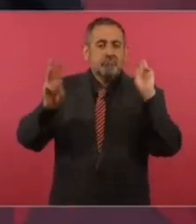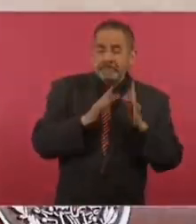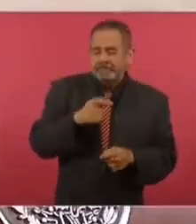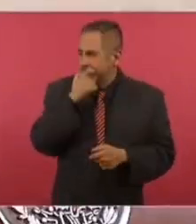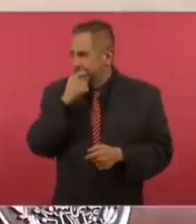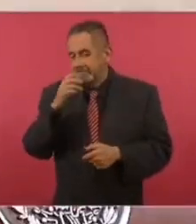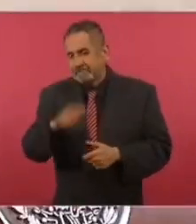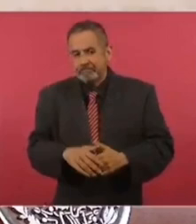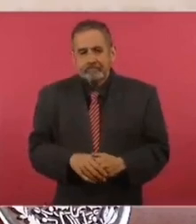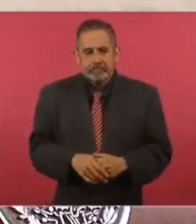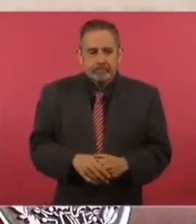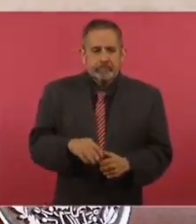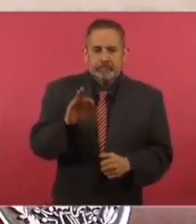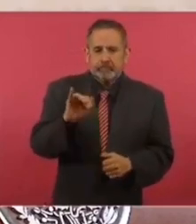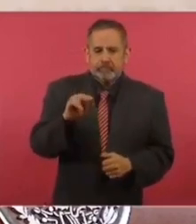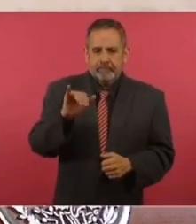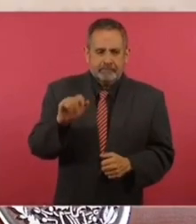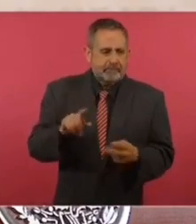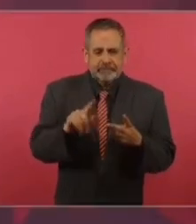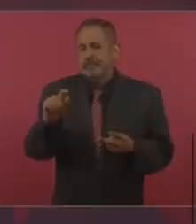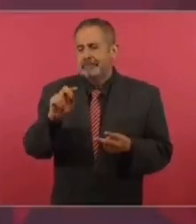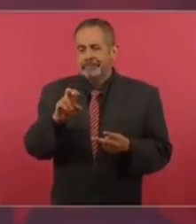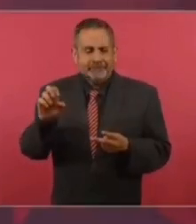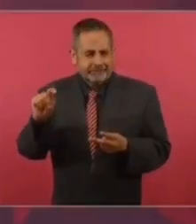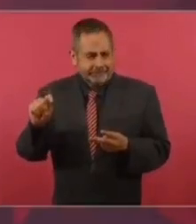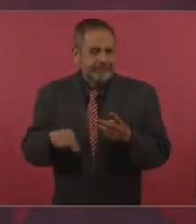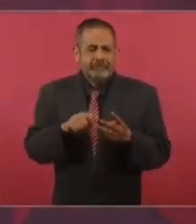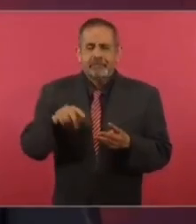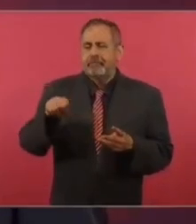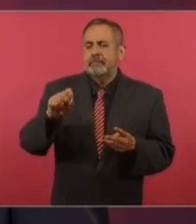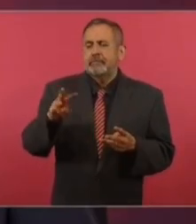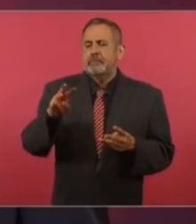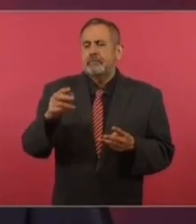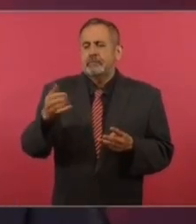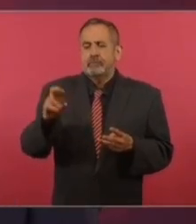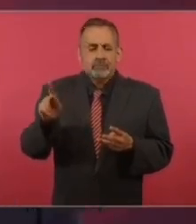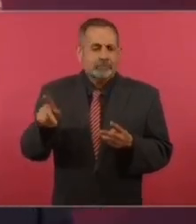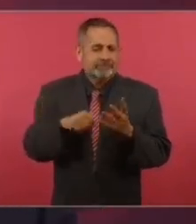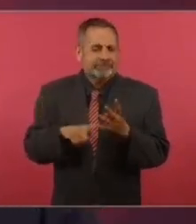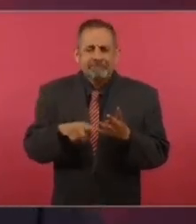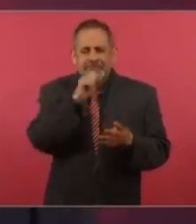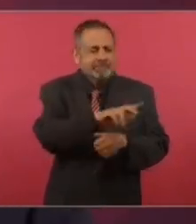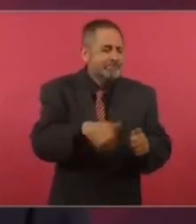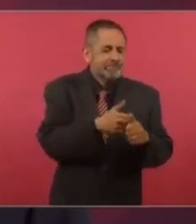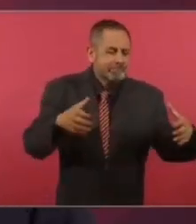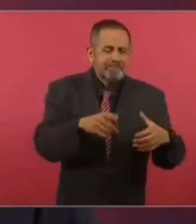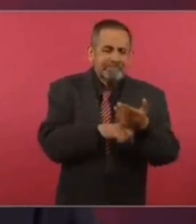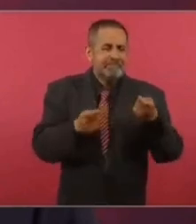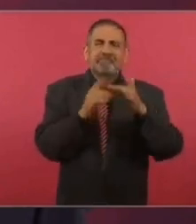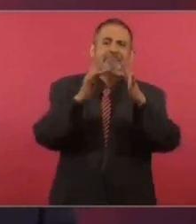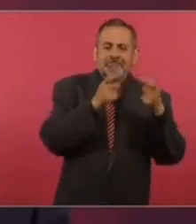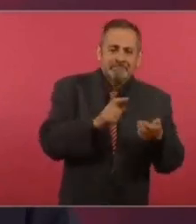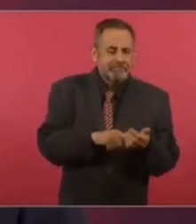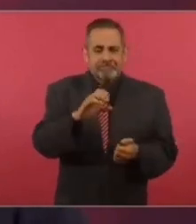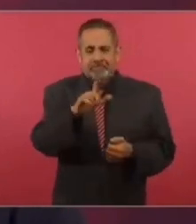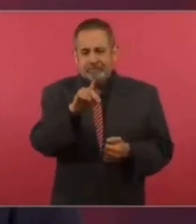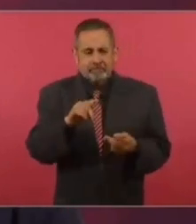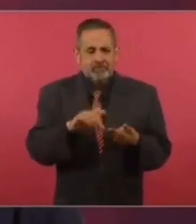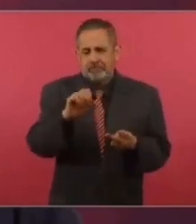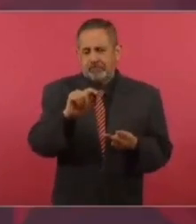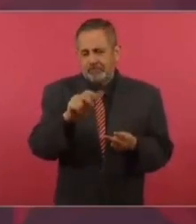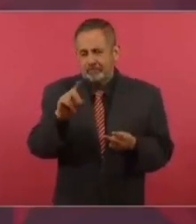mundial. El Financial Times, el Wall Street Journal, New York Times. ¿Quién maneja todo eso? Pues los mismos. Claudio, Castañeda,